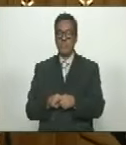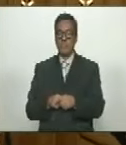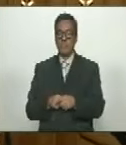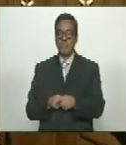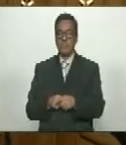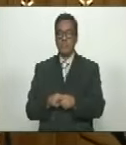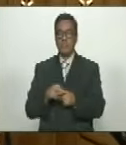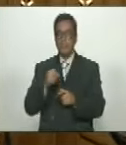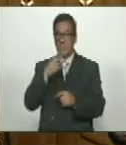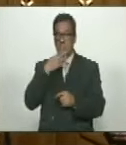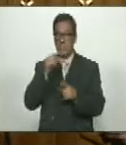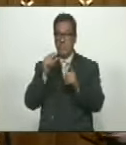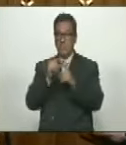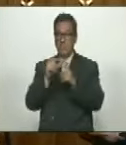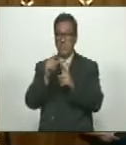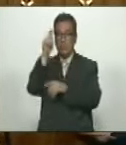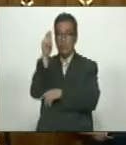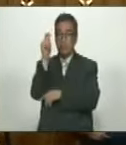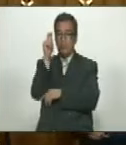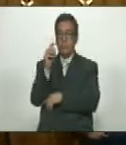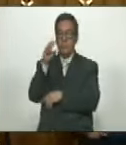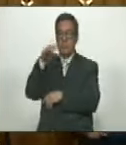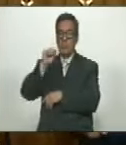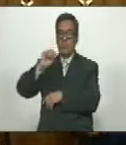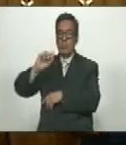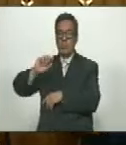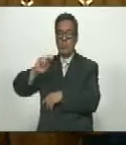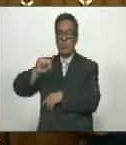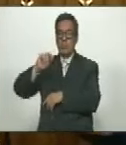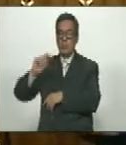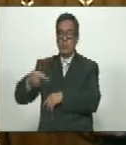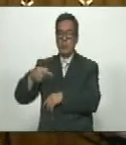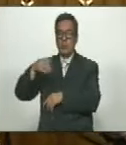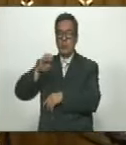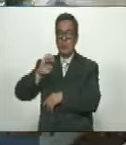bien de la derecha de la palabra el diputado ángel rodríguez